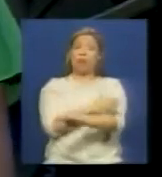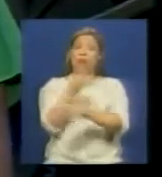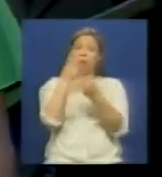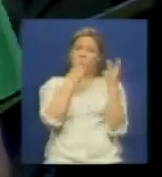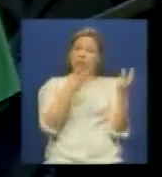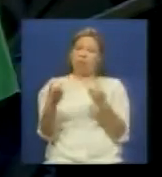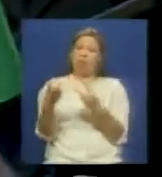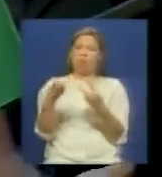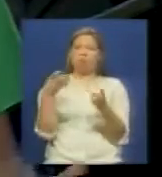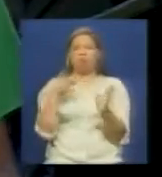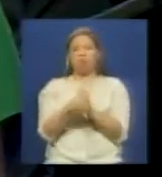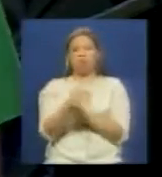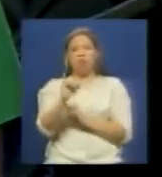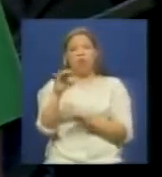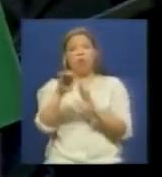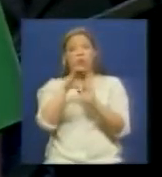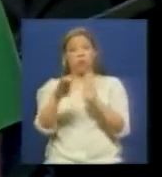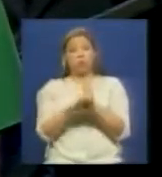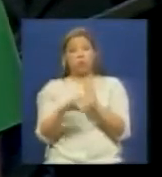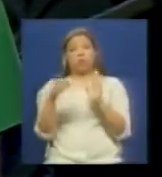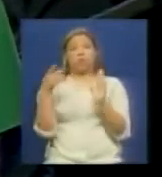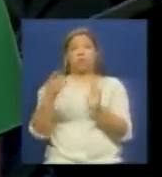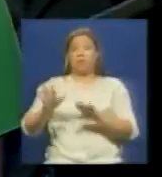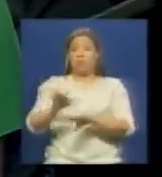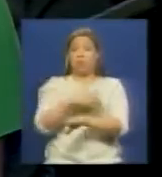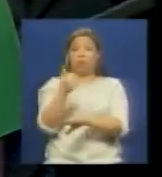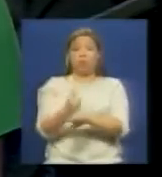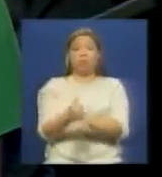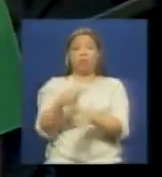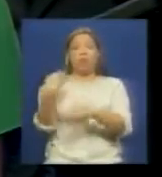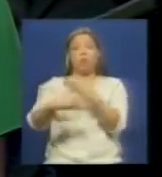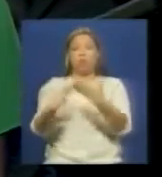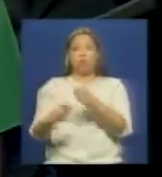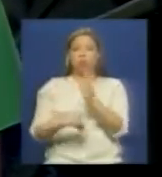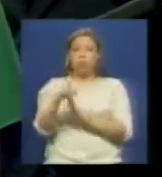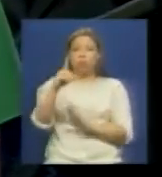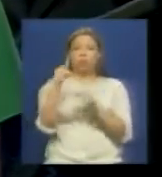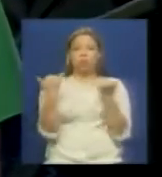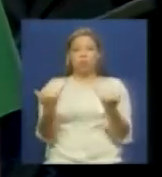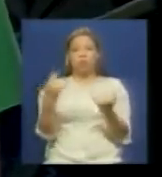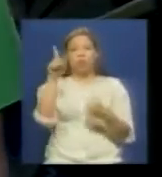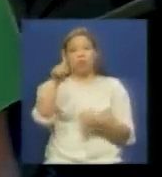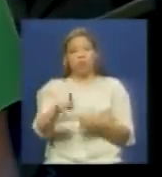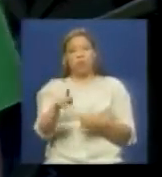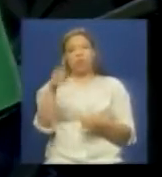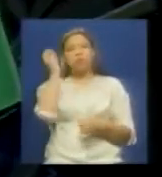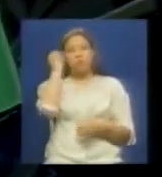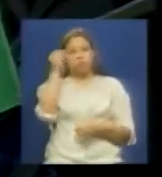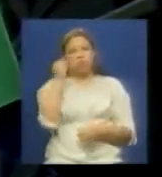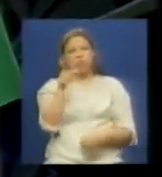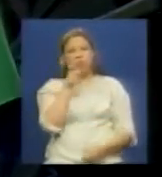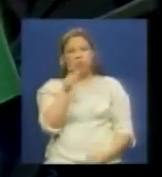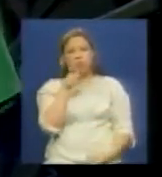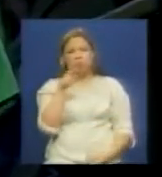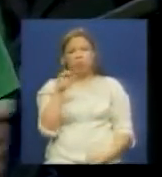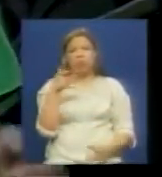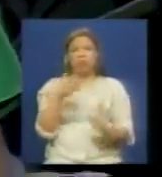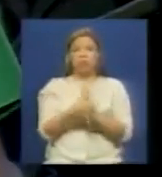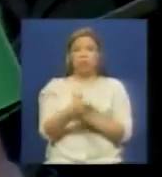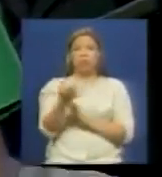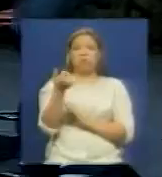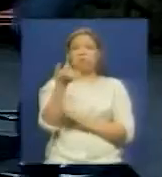invitados que la constitución es una herramienta fundamental para poder batallar a lo que viene además yo quisiera hacerle una pregunta de entrada